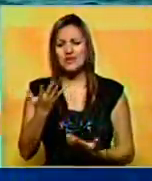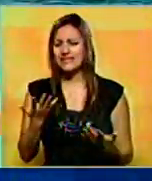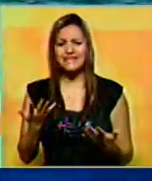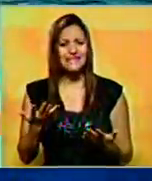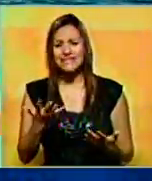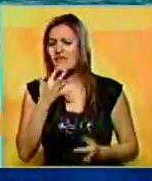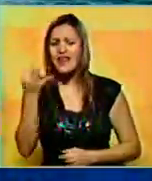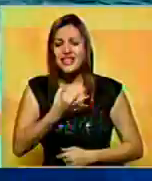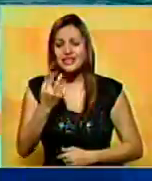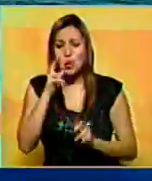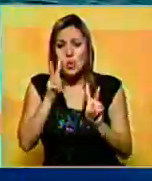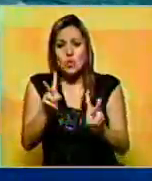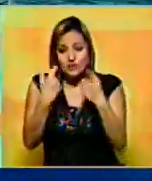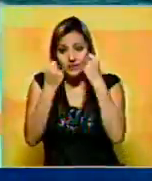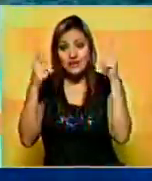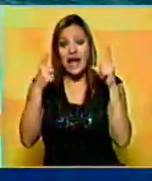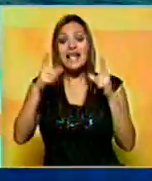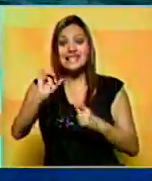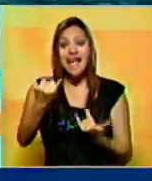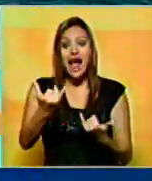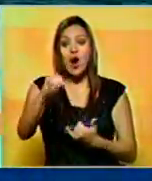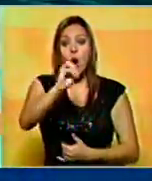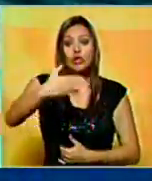grande aquí en el océano.